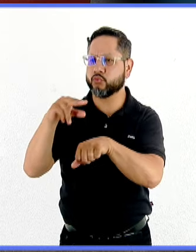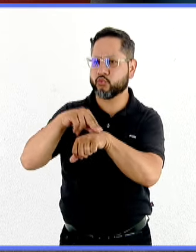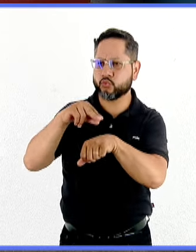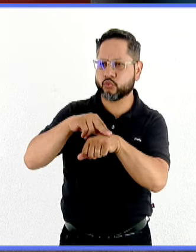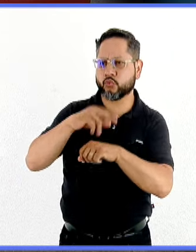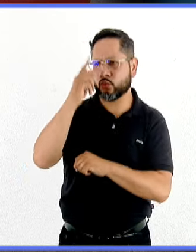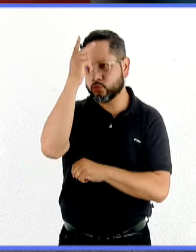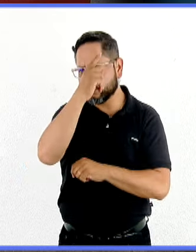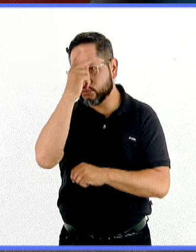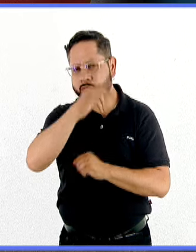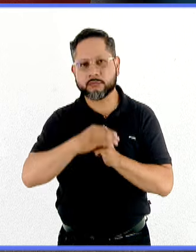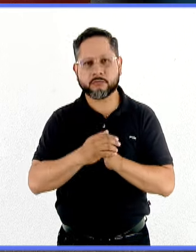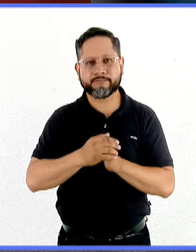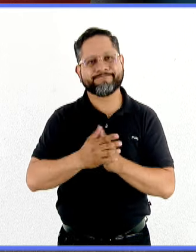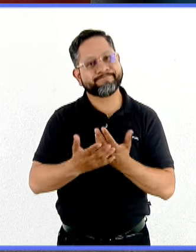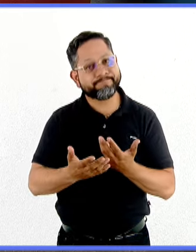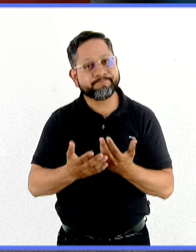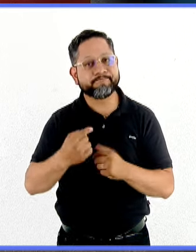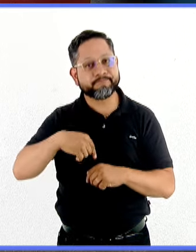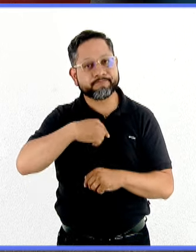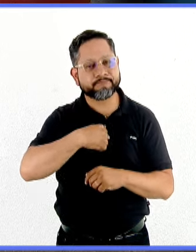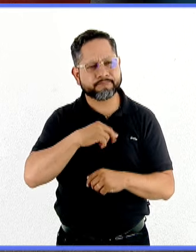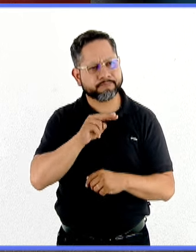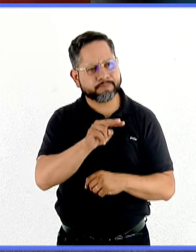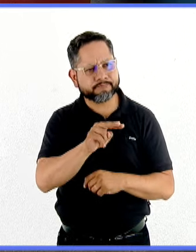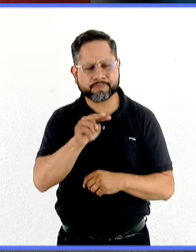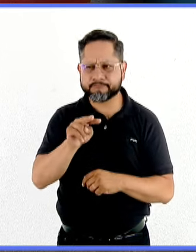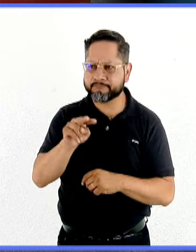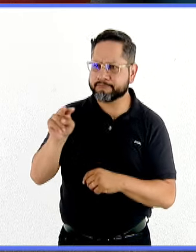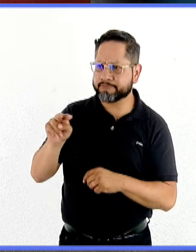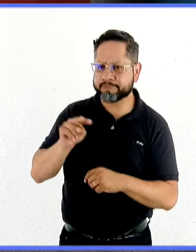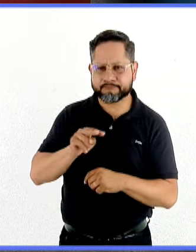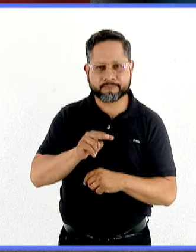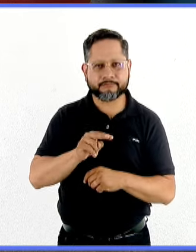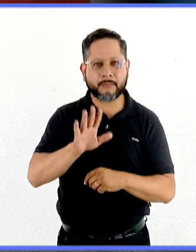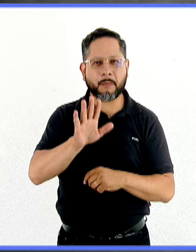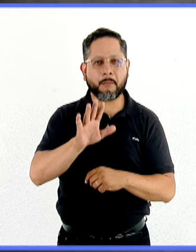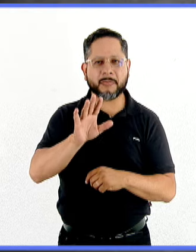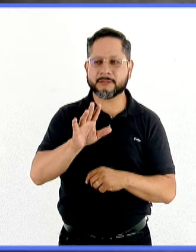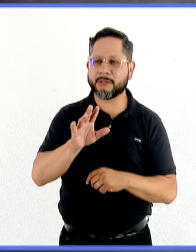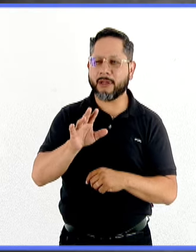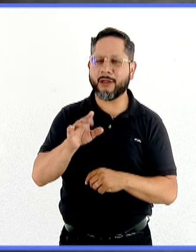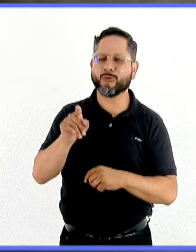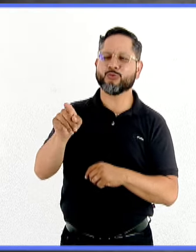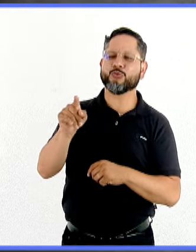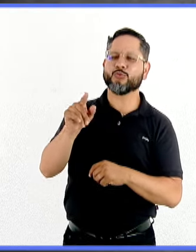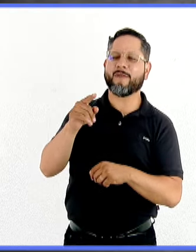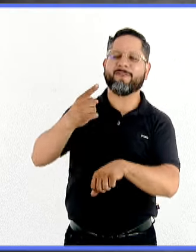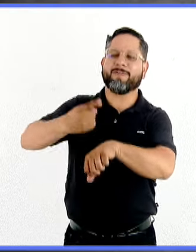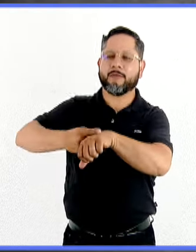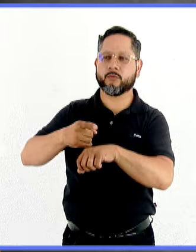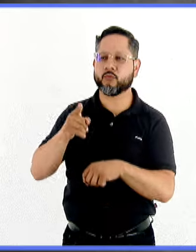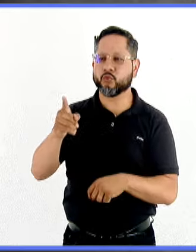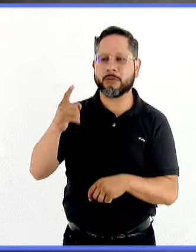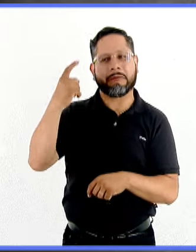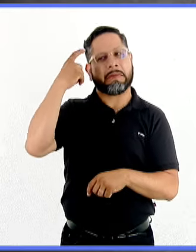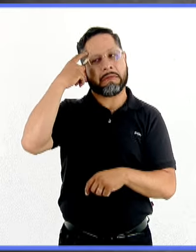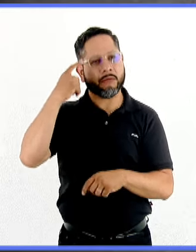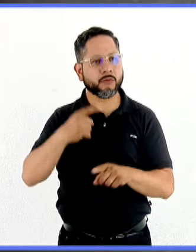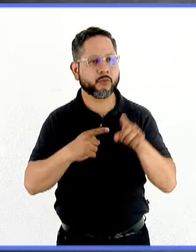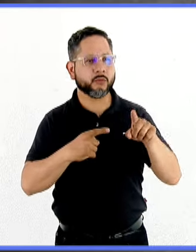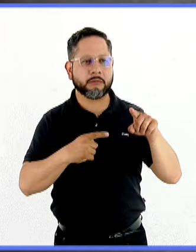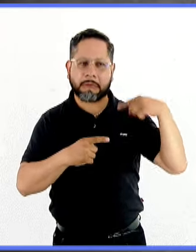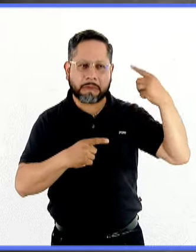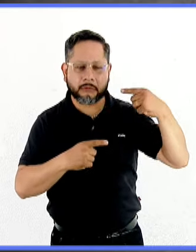utilizamos las reglas de las nomenclaturas que sabemos para etiquetar negativamente a las personas, pues lejos de ayudar a que